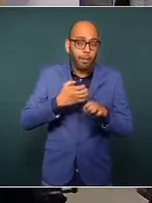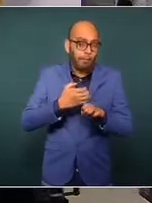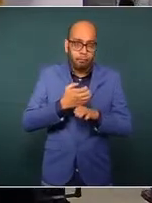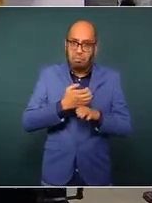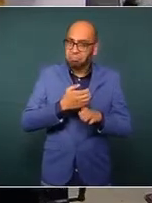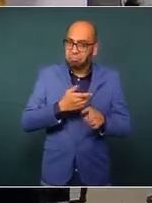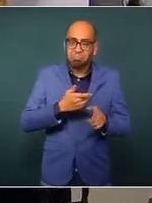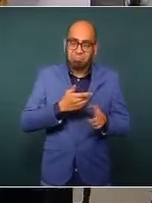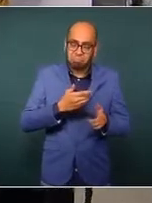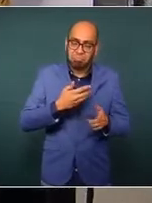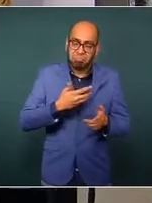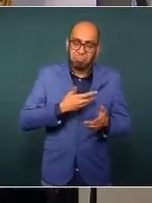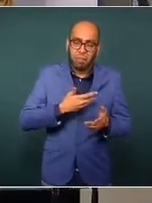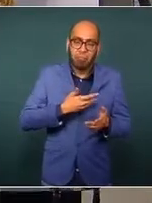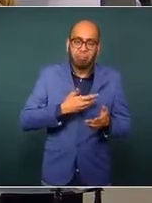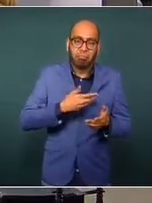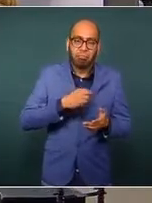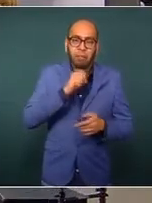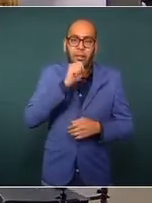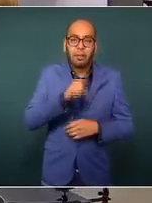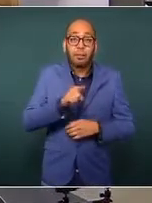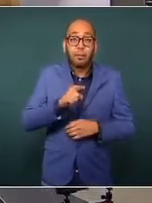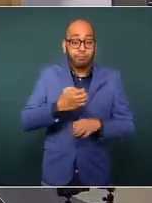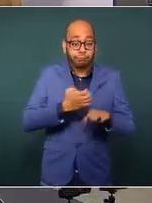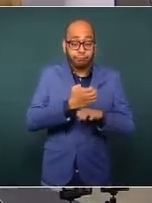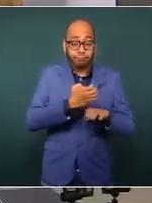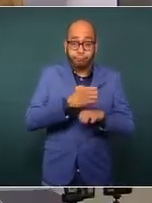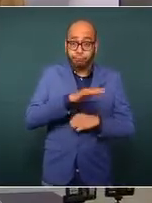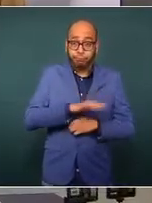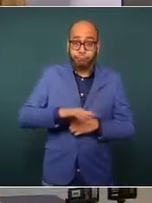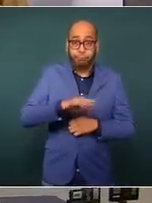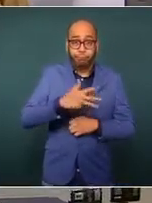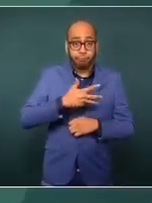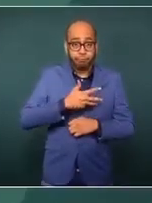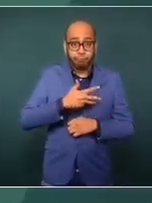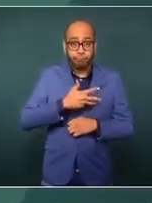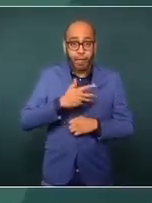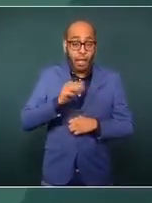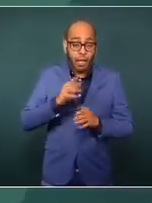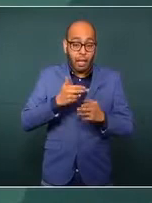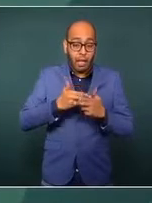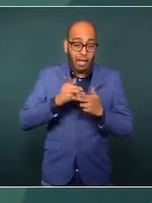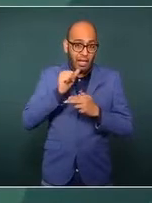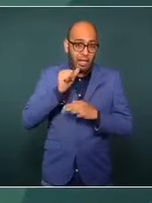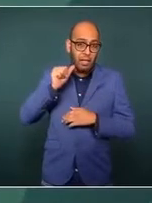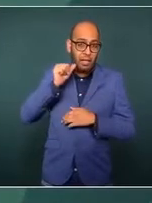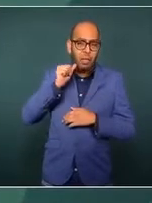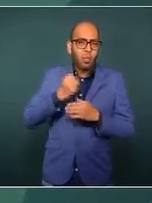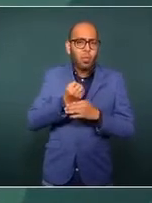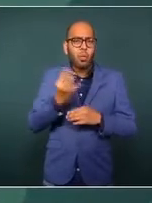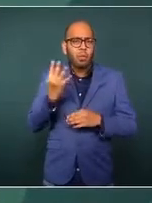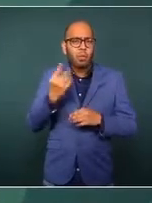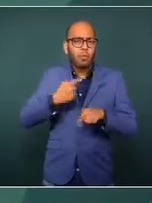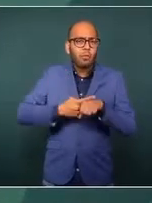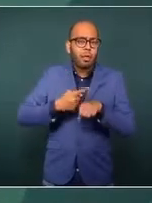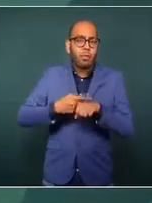el estado tiene alrededor de hasta el cierre de ayer poco más de cinco mil